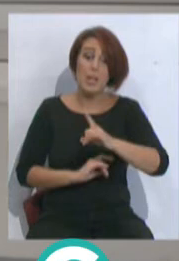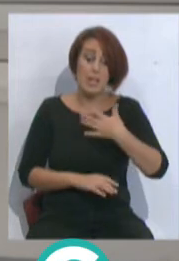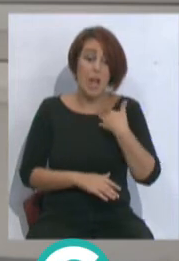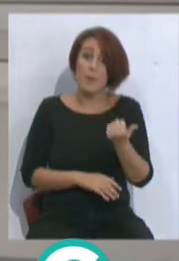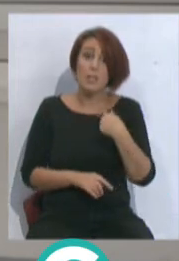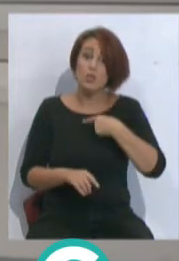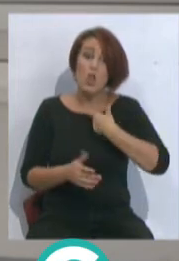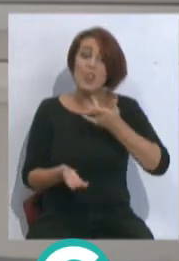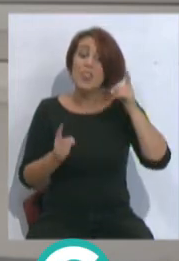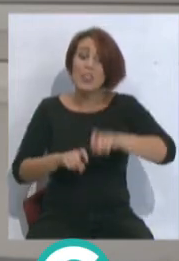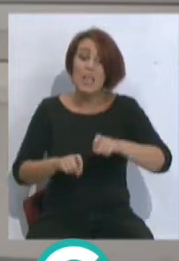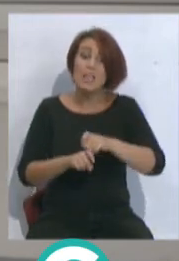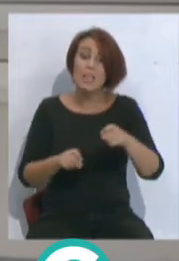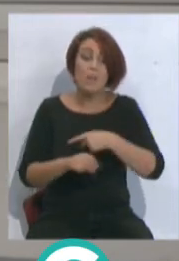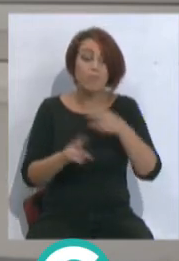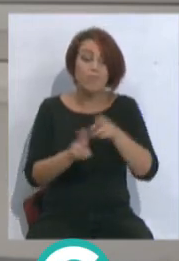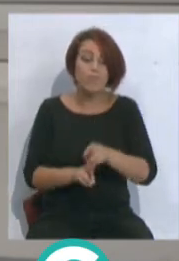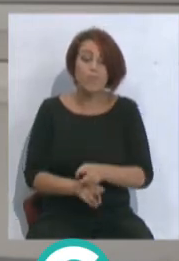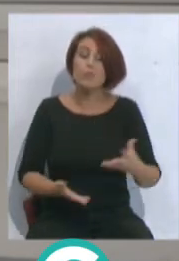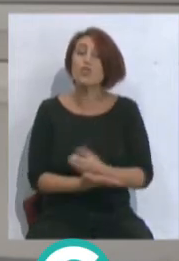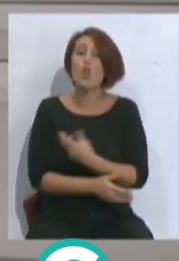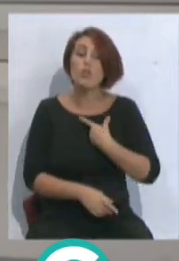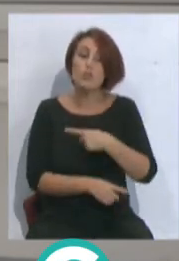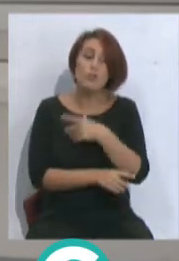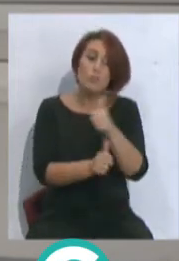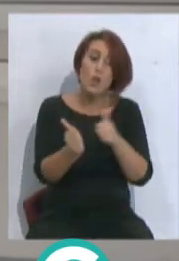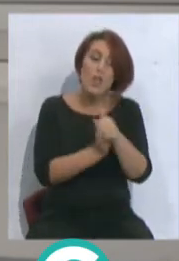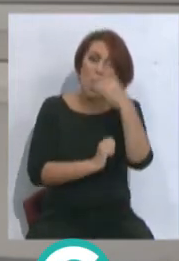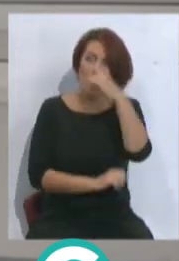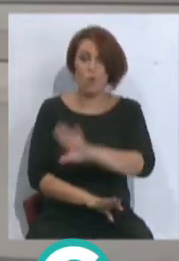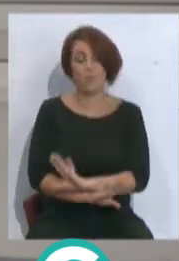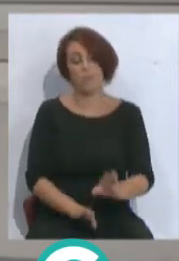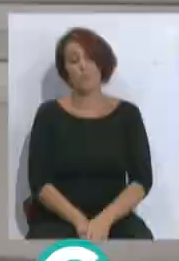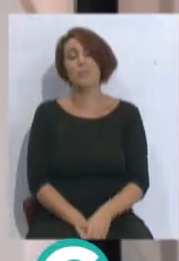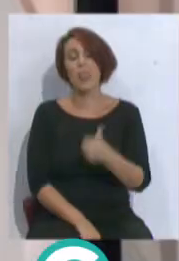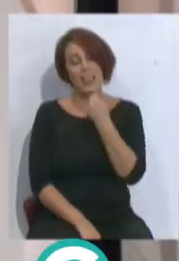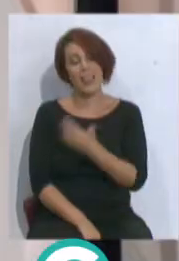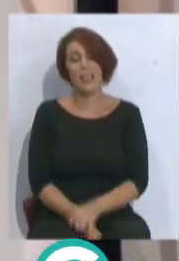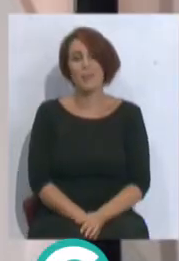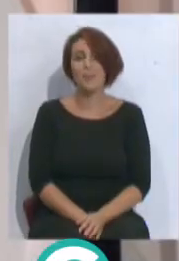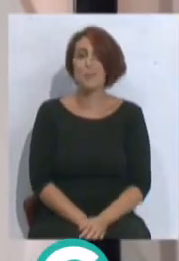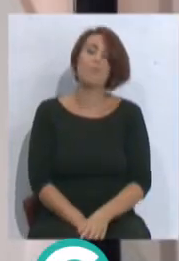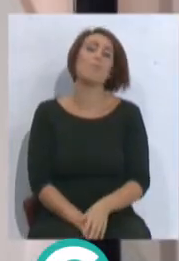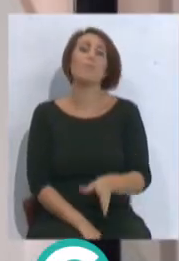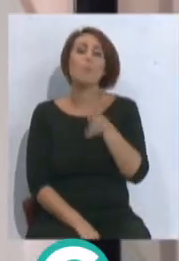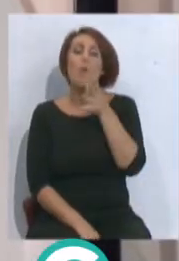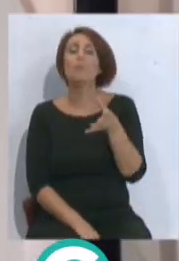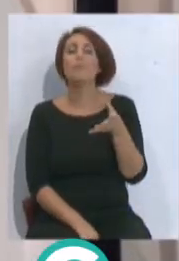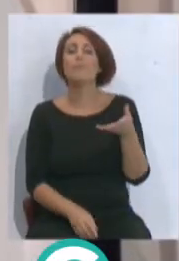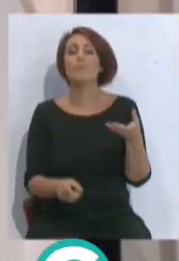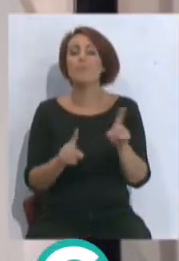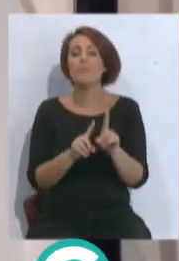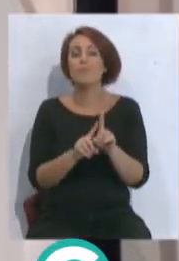Se llama Hugo. Él me llama Hugo. Es como la patria. Muy bien, muchas gracias. Se le agradece. Sobre todo por ser